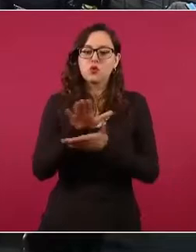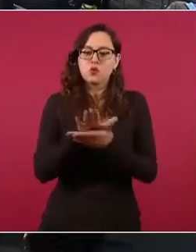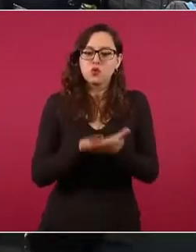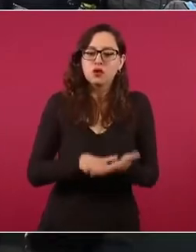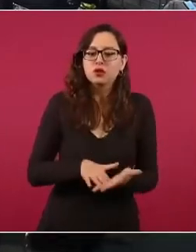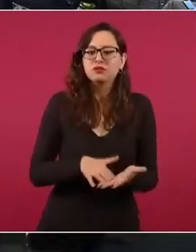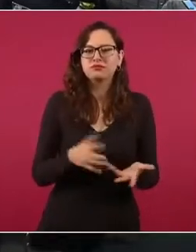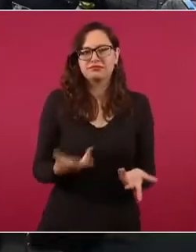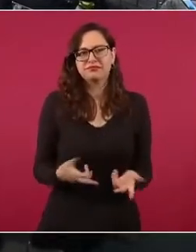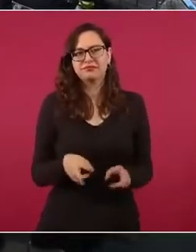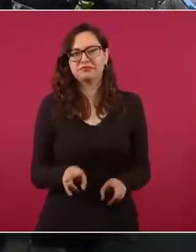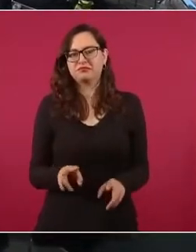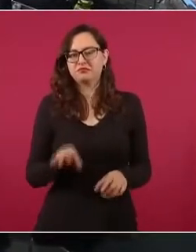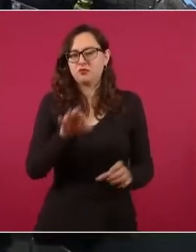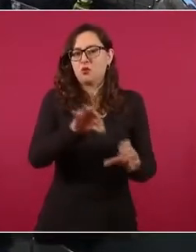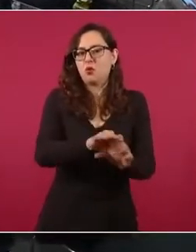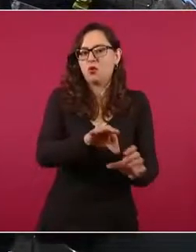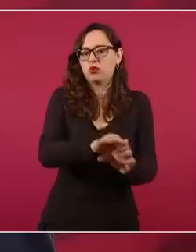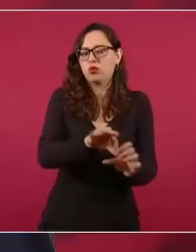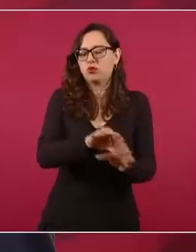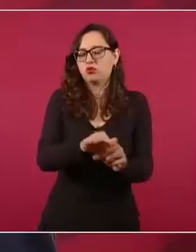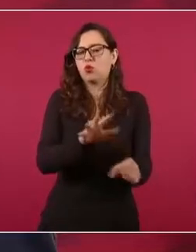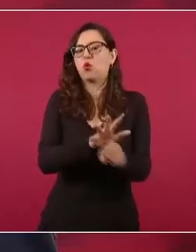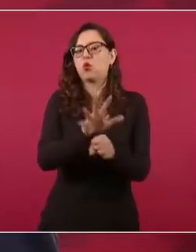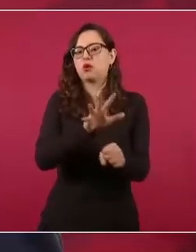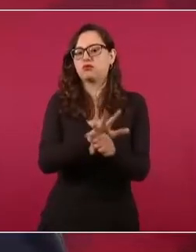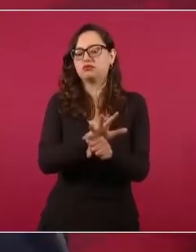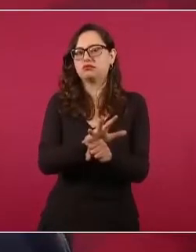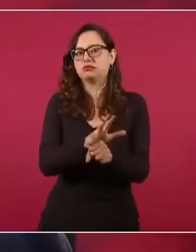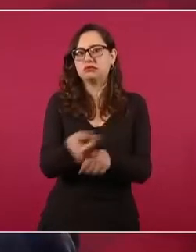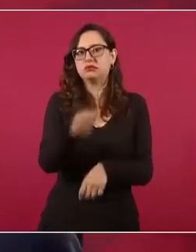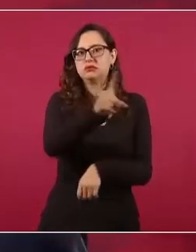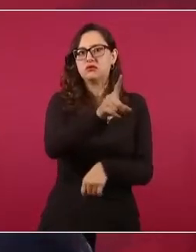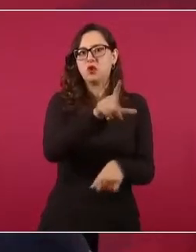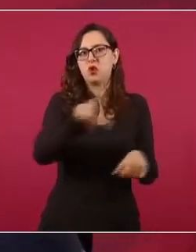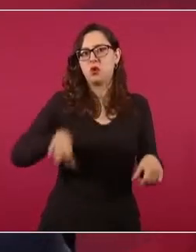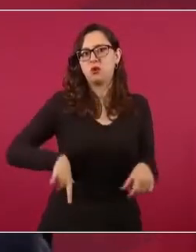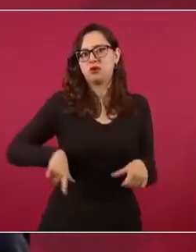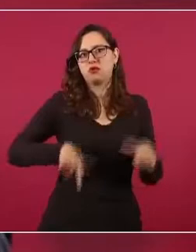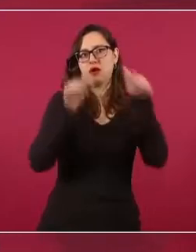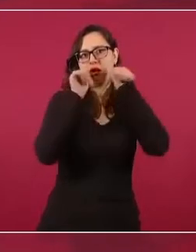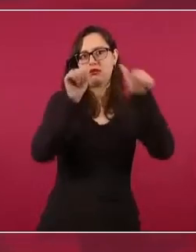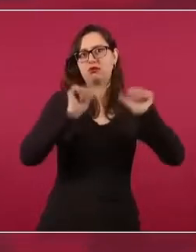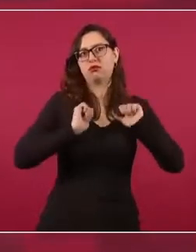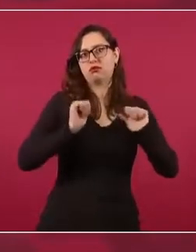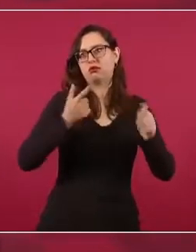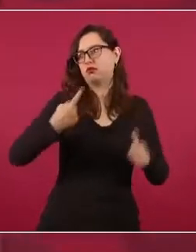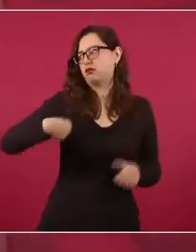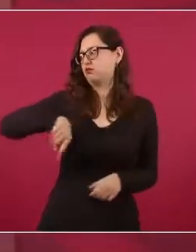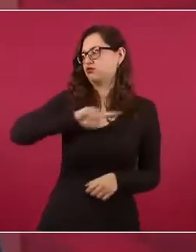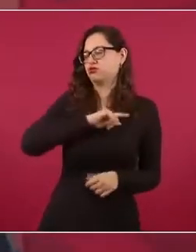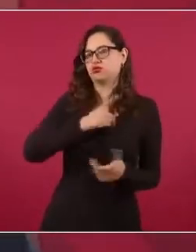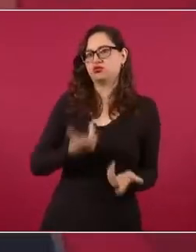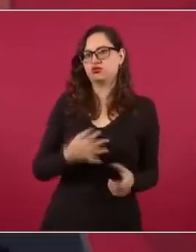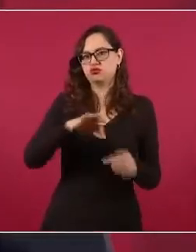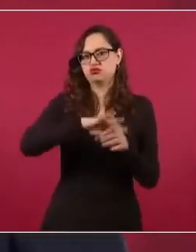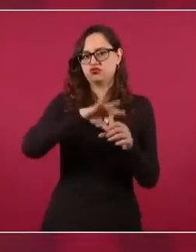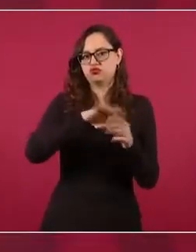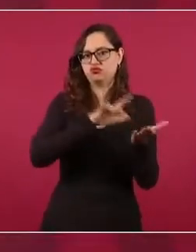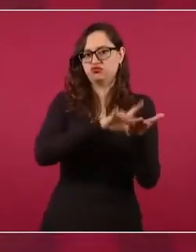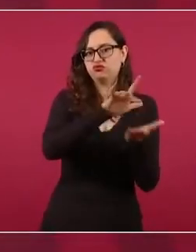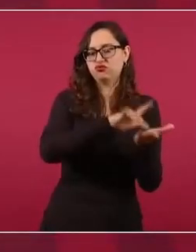van a atender sus